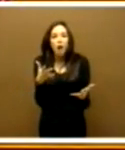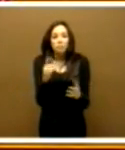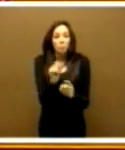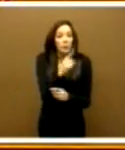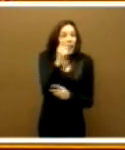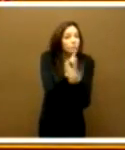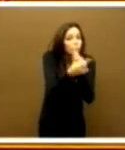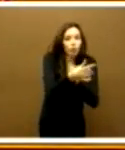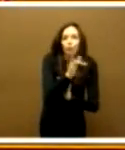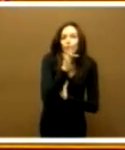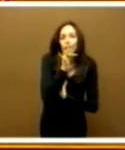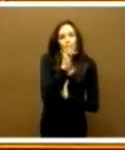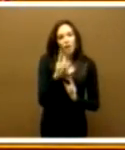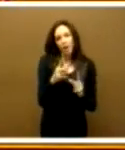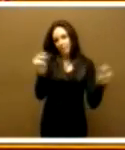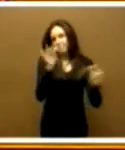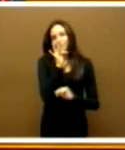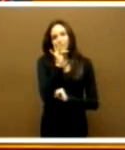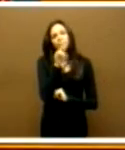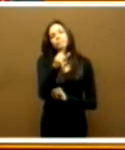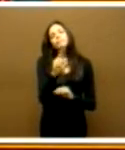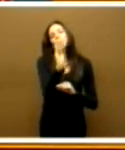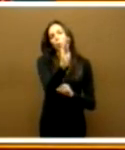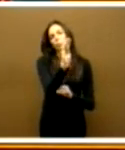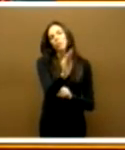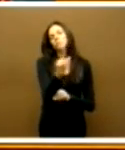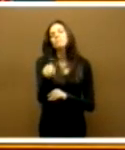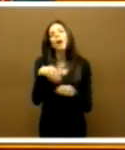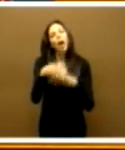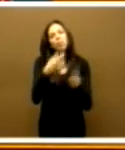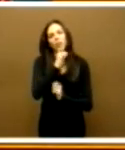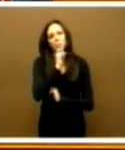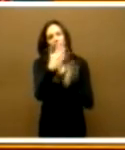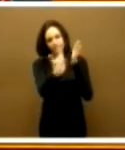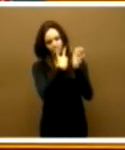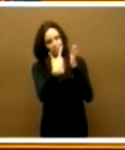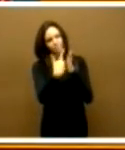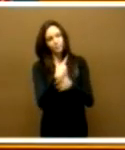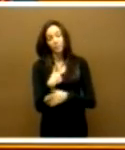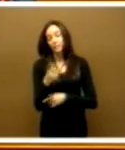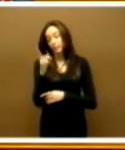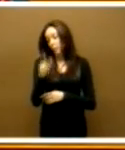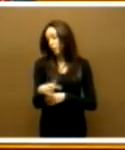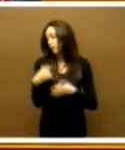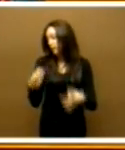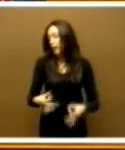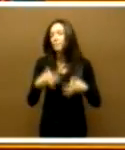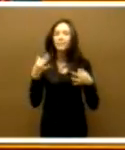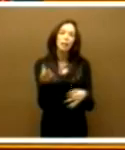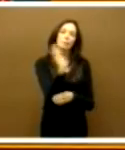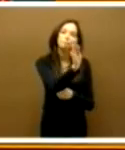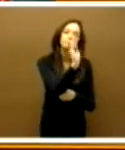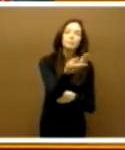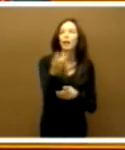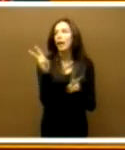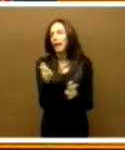primera. ¿Cómo lo van a hacer? Y también algo que yo siempre pregunto en las iniciativas, en